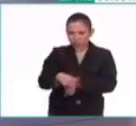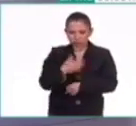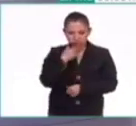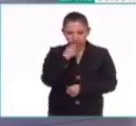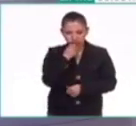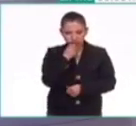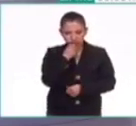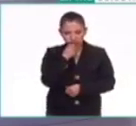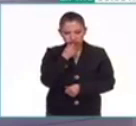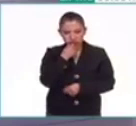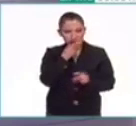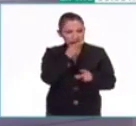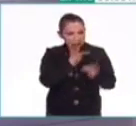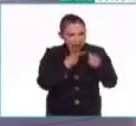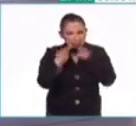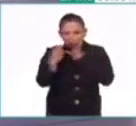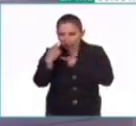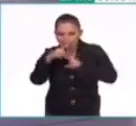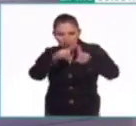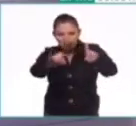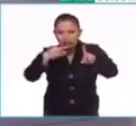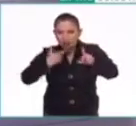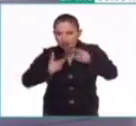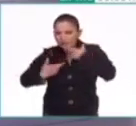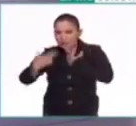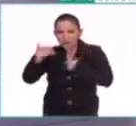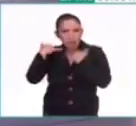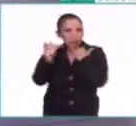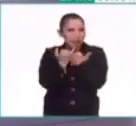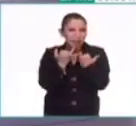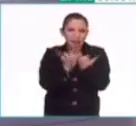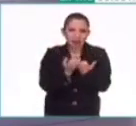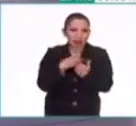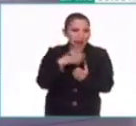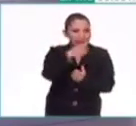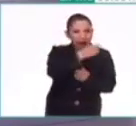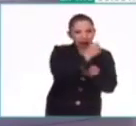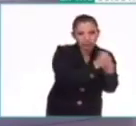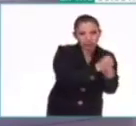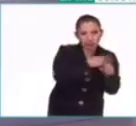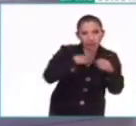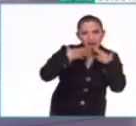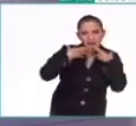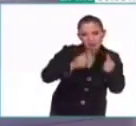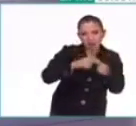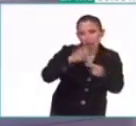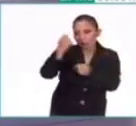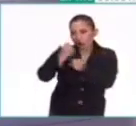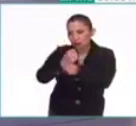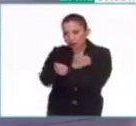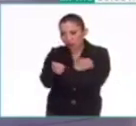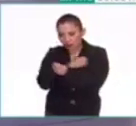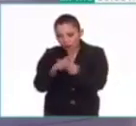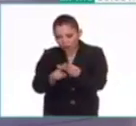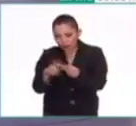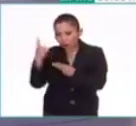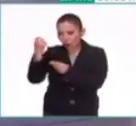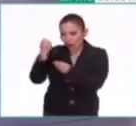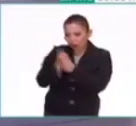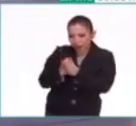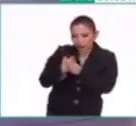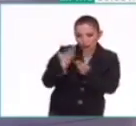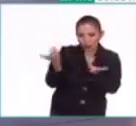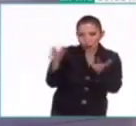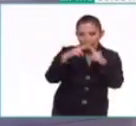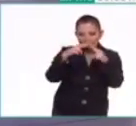Y bueno, le dan diferentes versiones, porque es como para nosotros, ¿no? Hay un año fiscal, hay un año educativo, hay un año